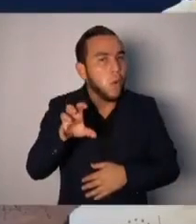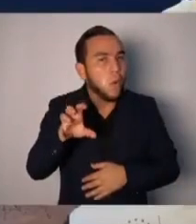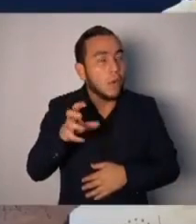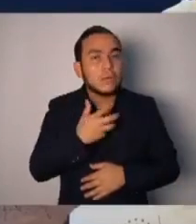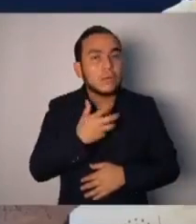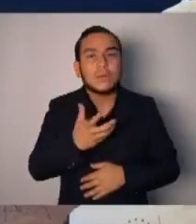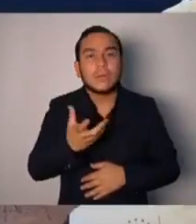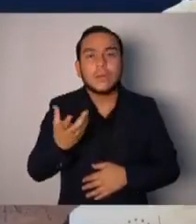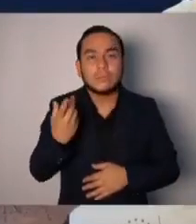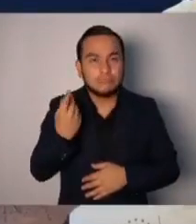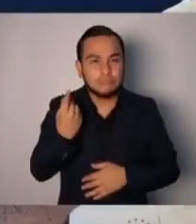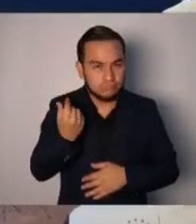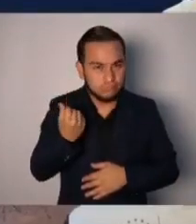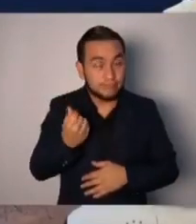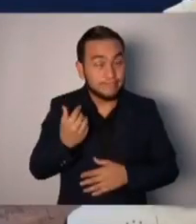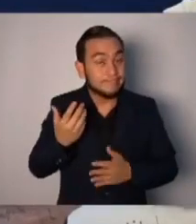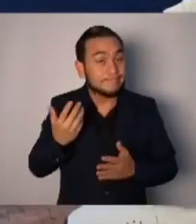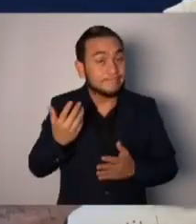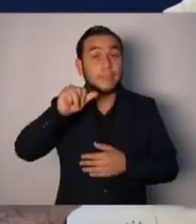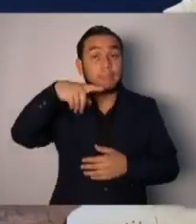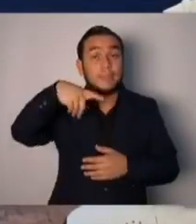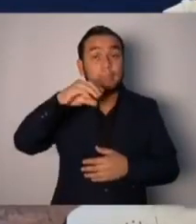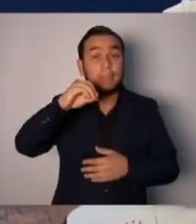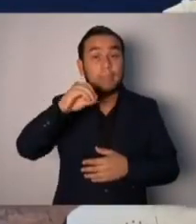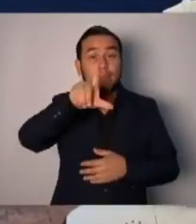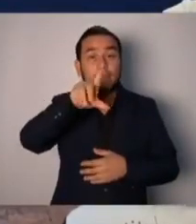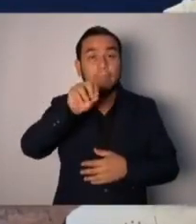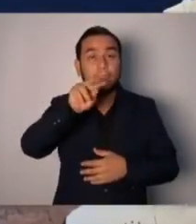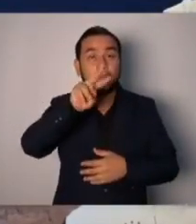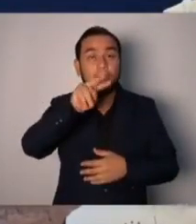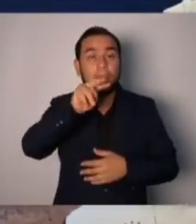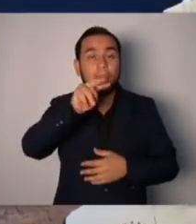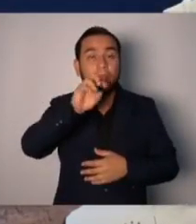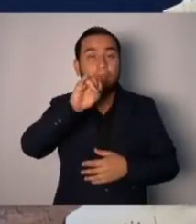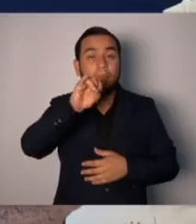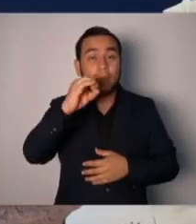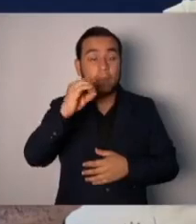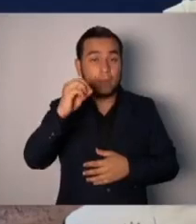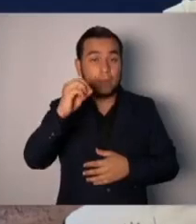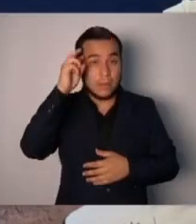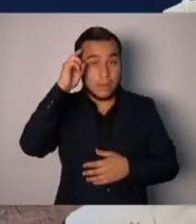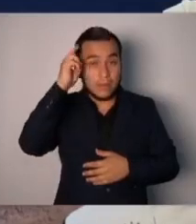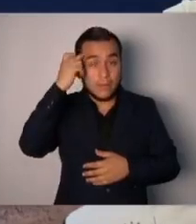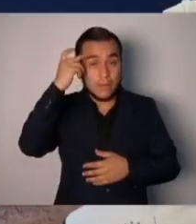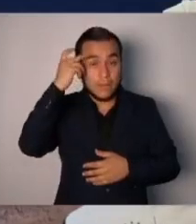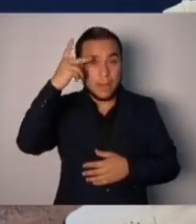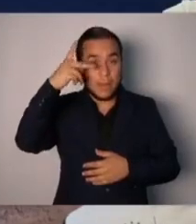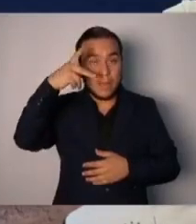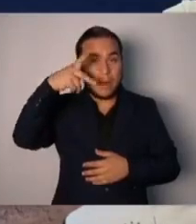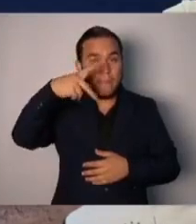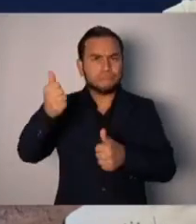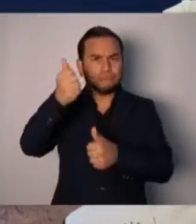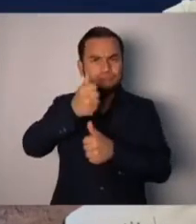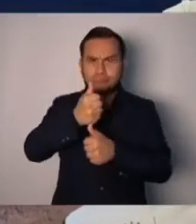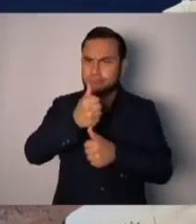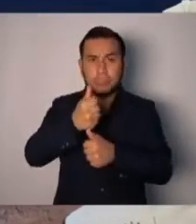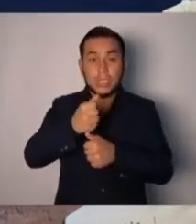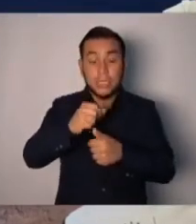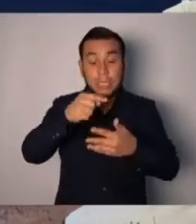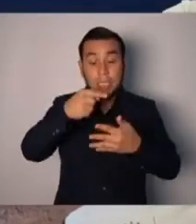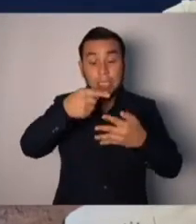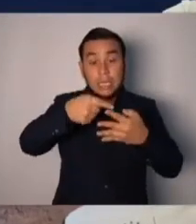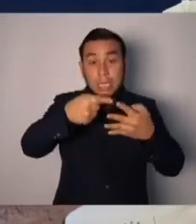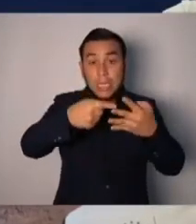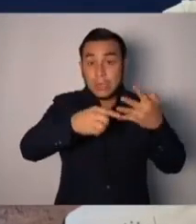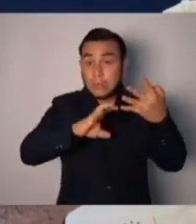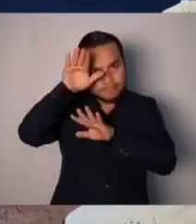Y a Polonio, además, que es un procurador inconstitucional. Y no lo digo yo. Lo dice la Constitución y lo dice